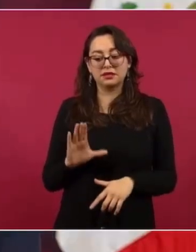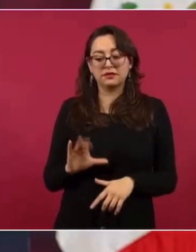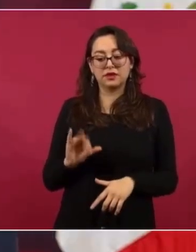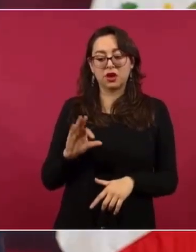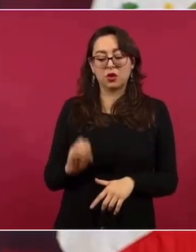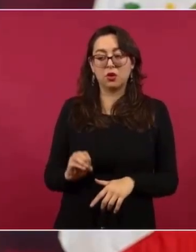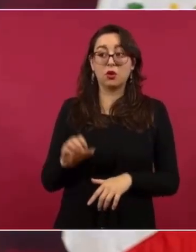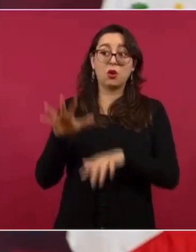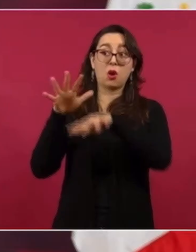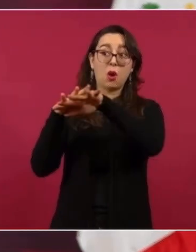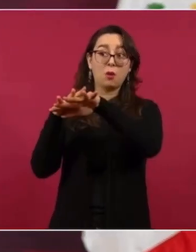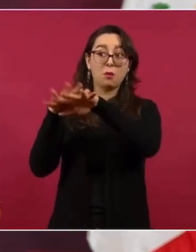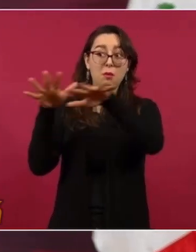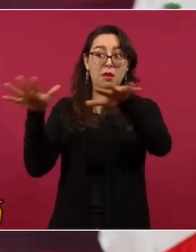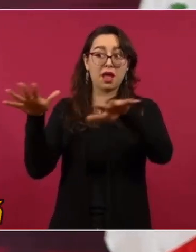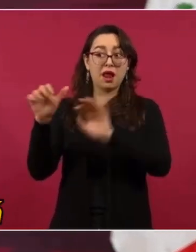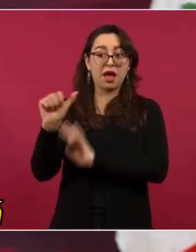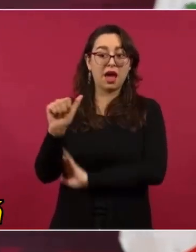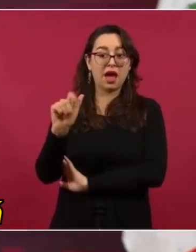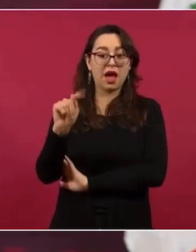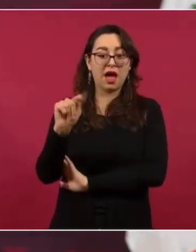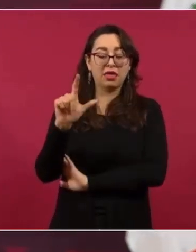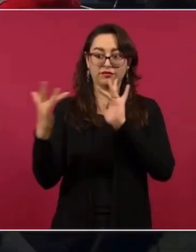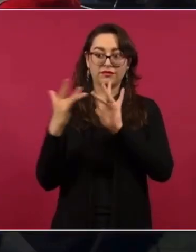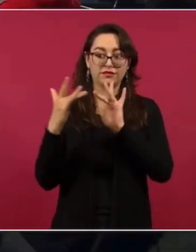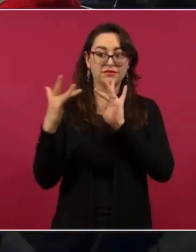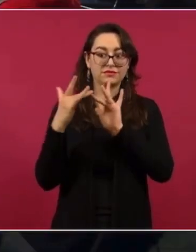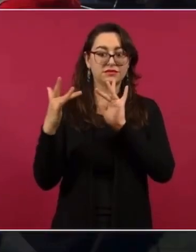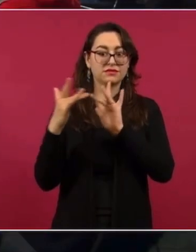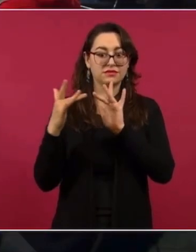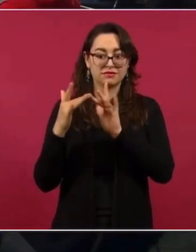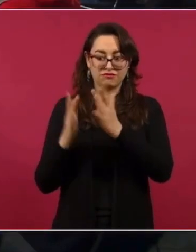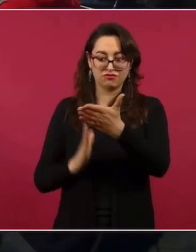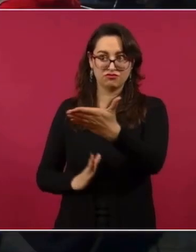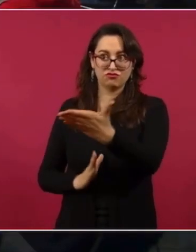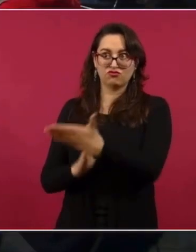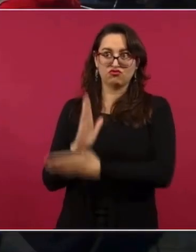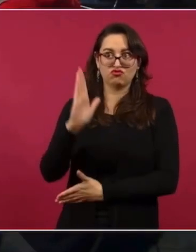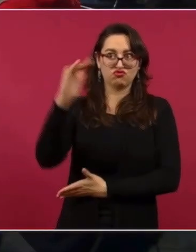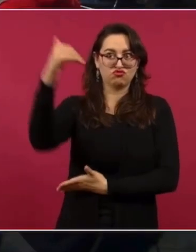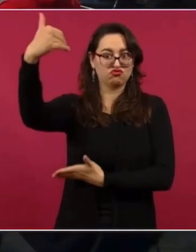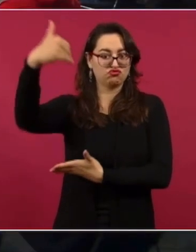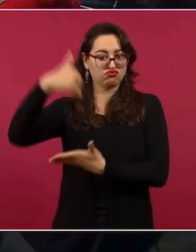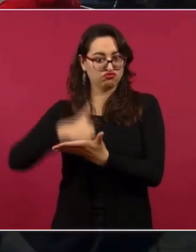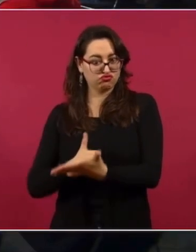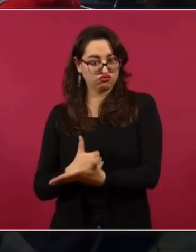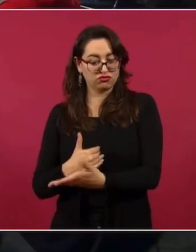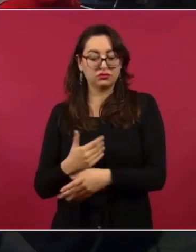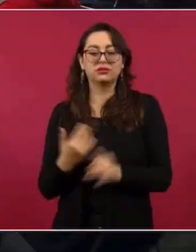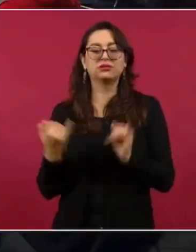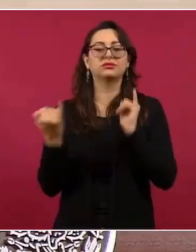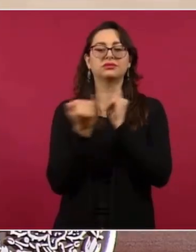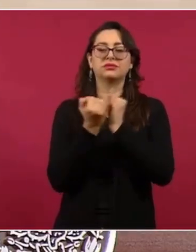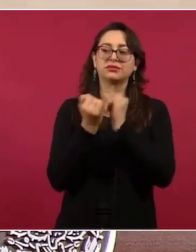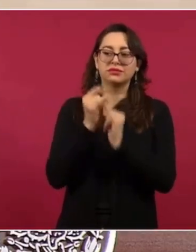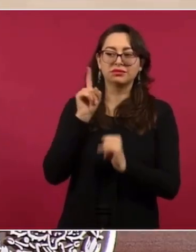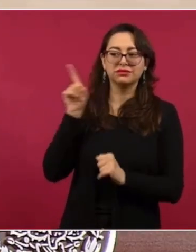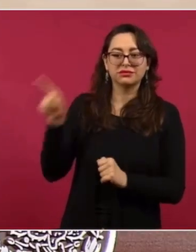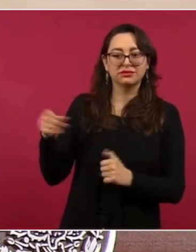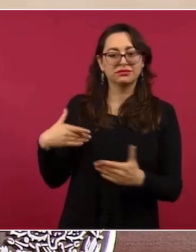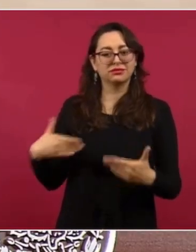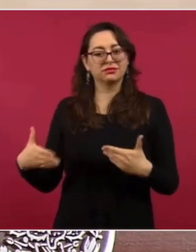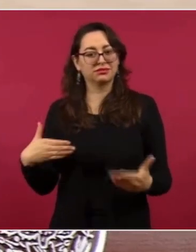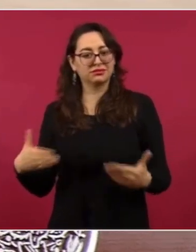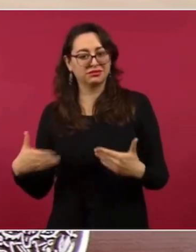significó el Canal de Panamá, que también tiene su historia, porque